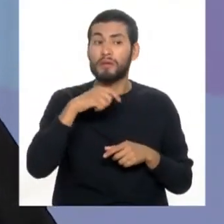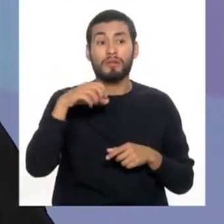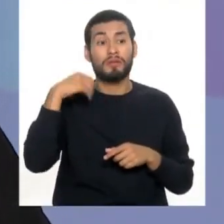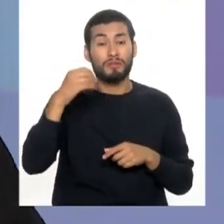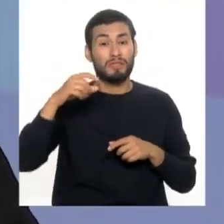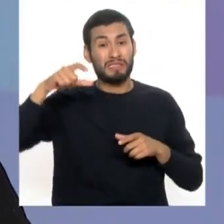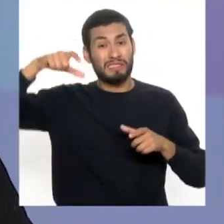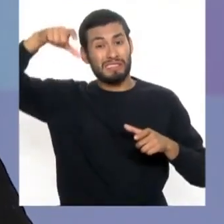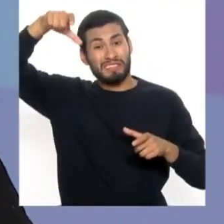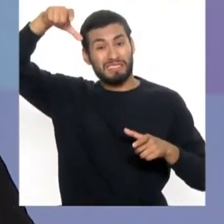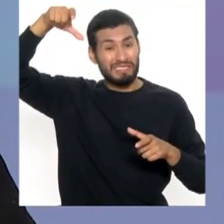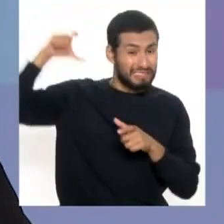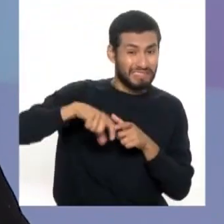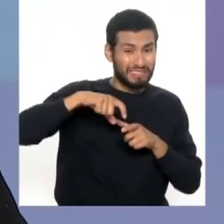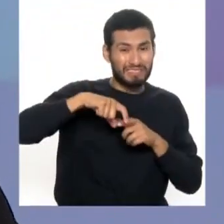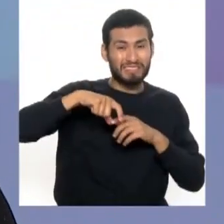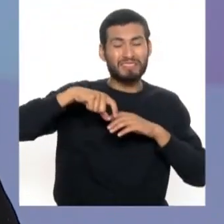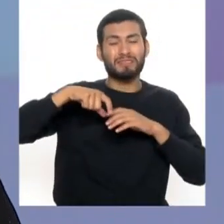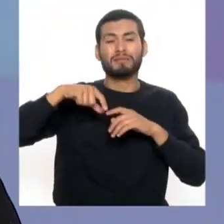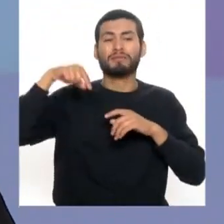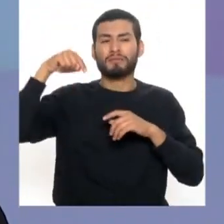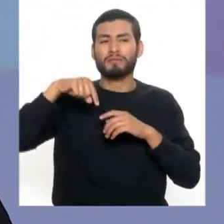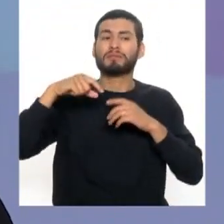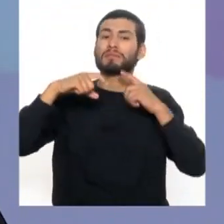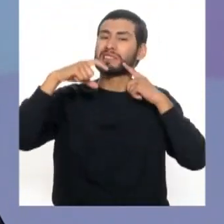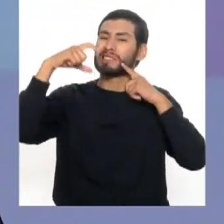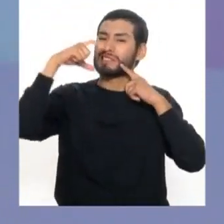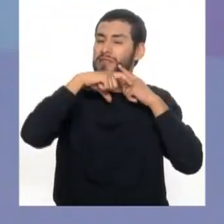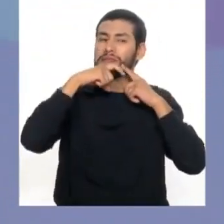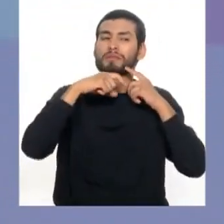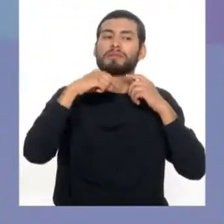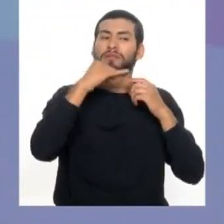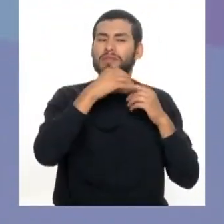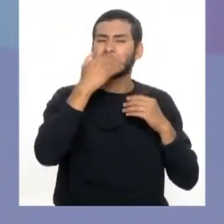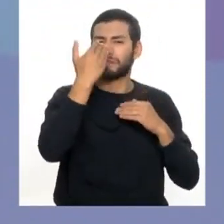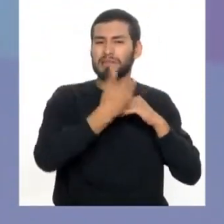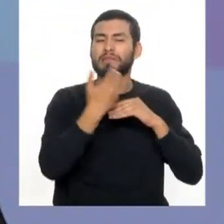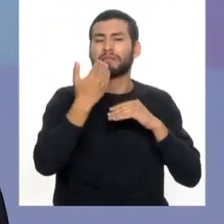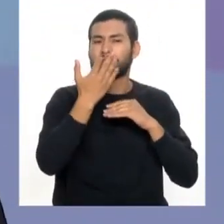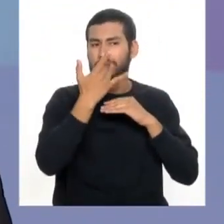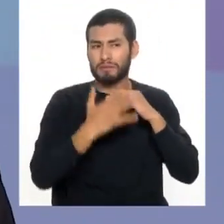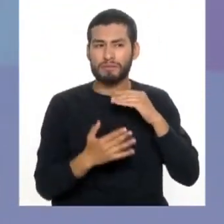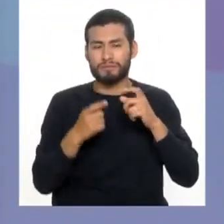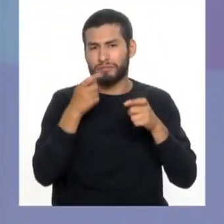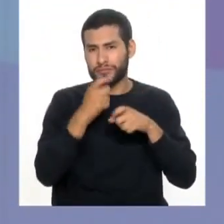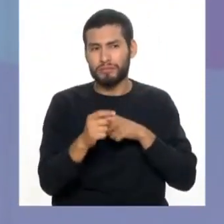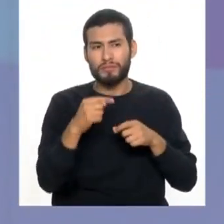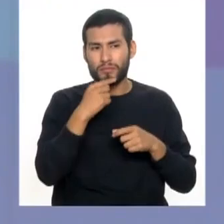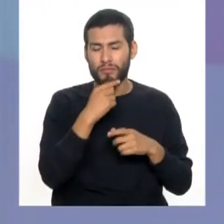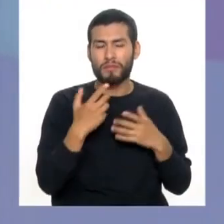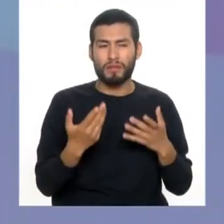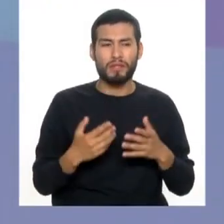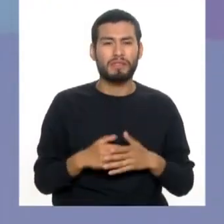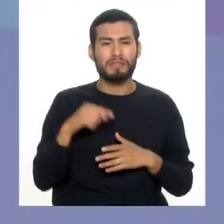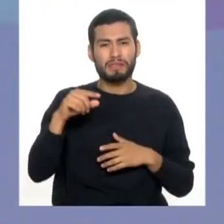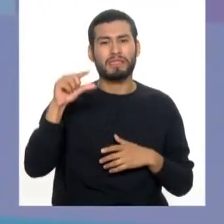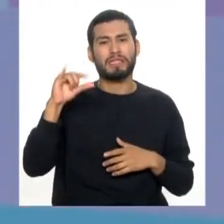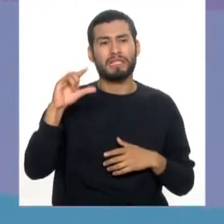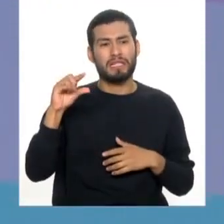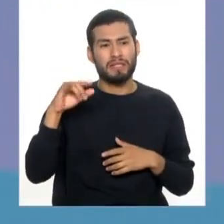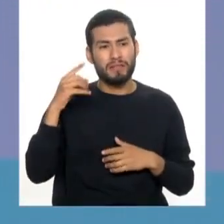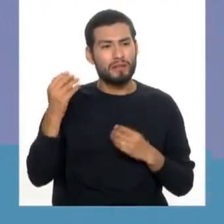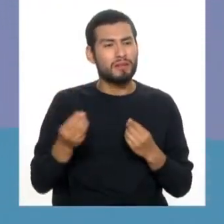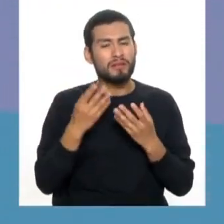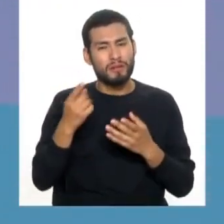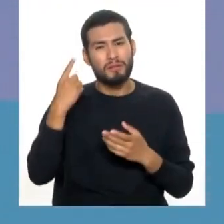ustedes presionan con fuerza el hilo va a ingresar, pero va a sangrar la encía y vamos a lastimar. Y ahí tenemos una gingivitis por